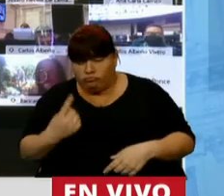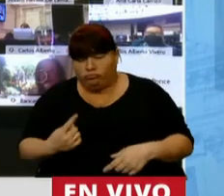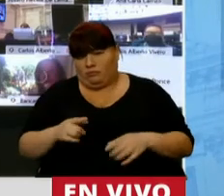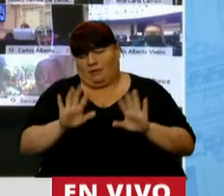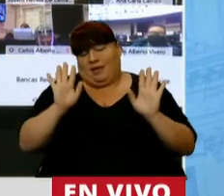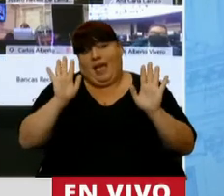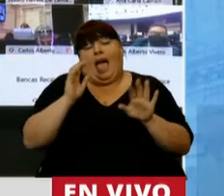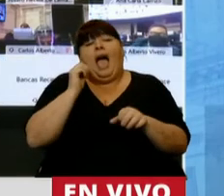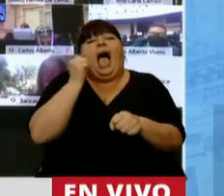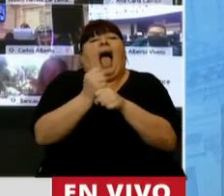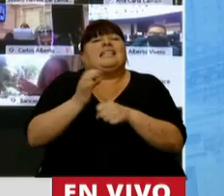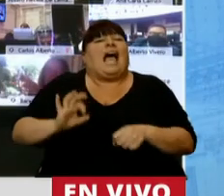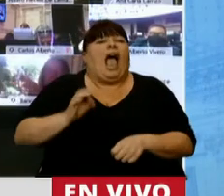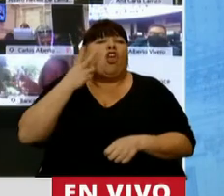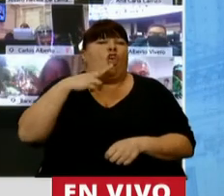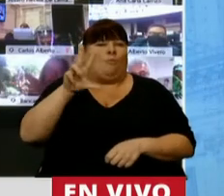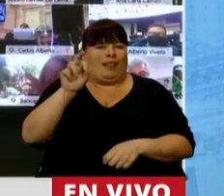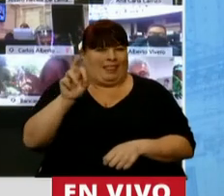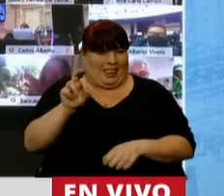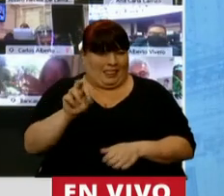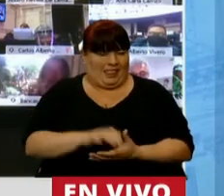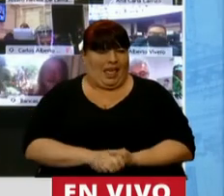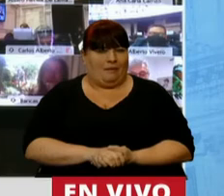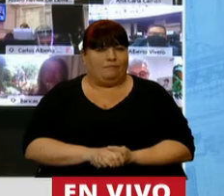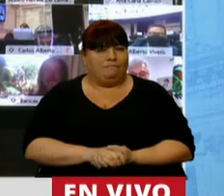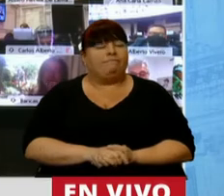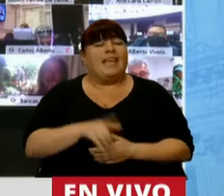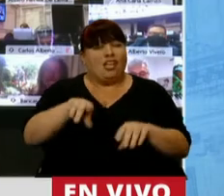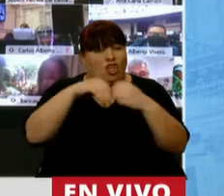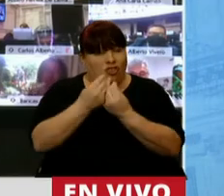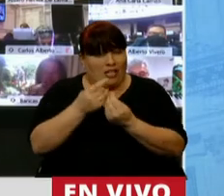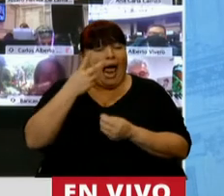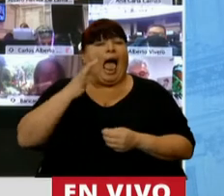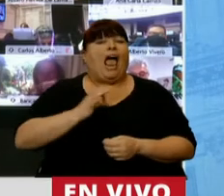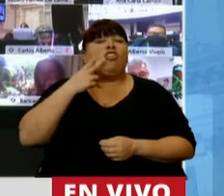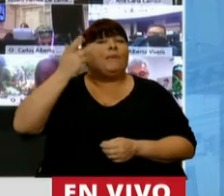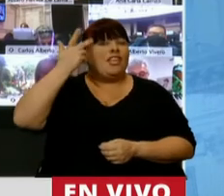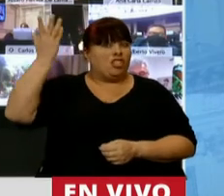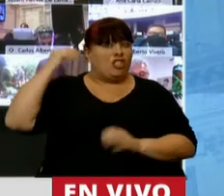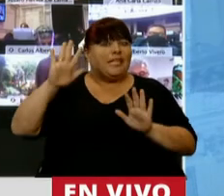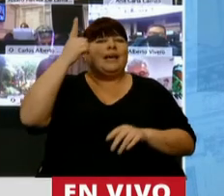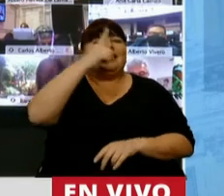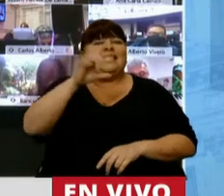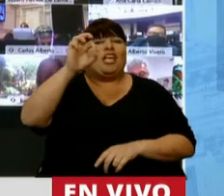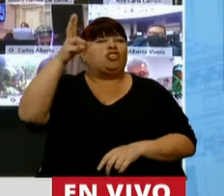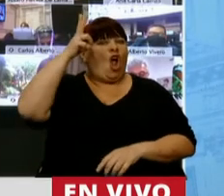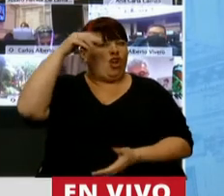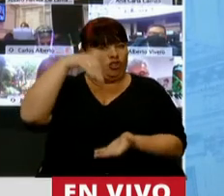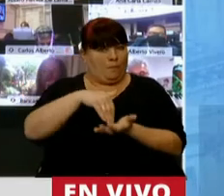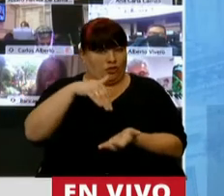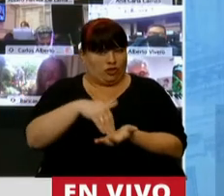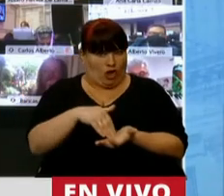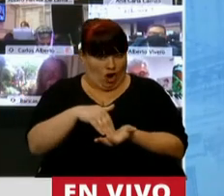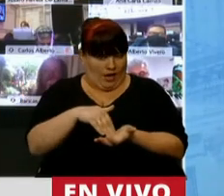hasta el año 2030. Esa cifra en el año 2018 fueron 108 millones.